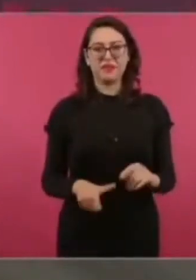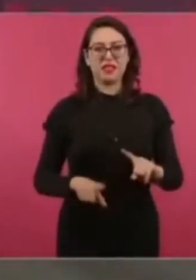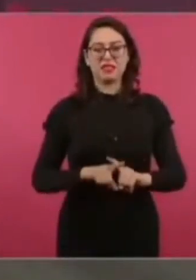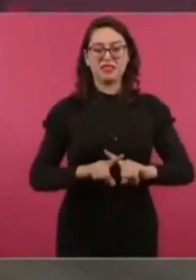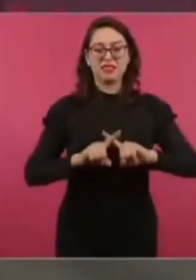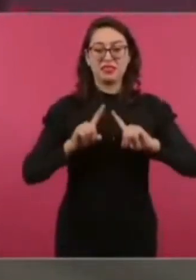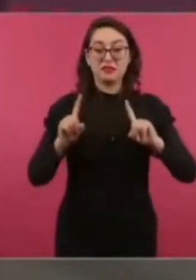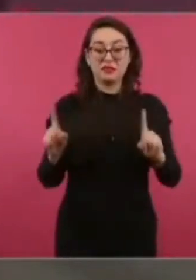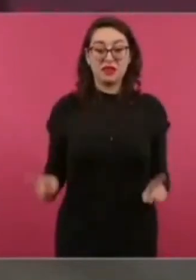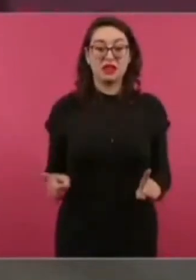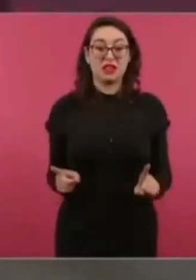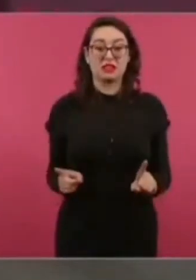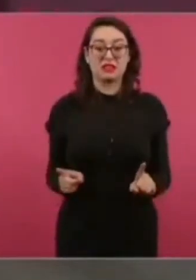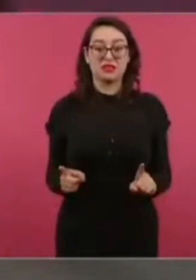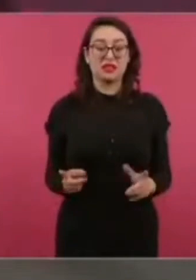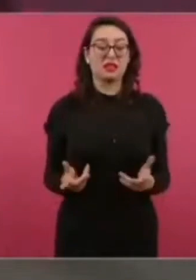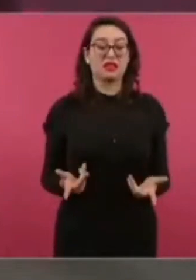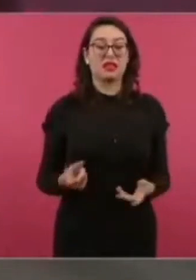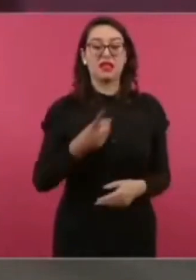abarque todo el mundo.